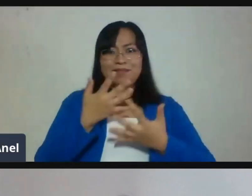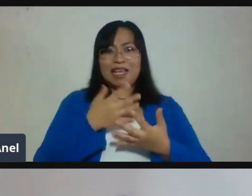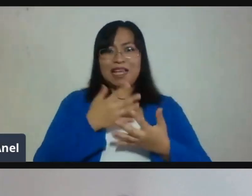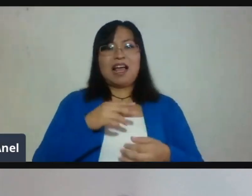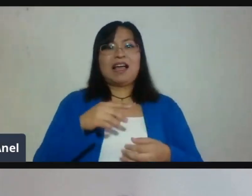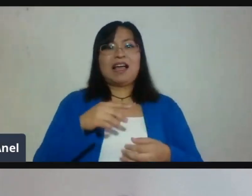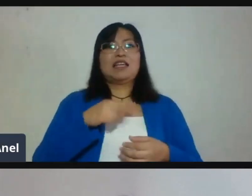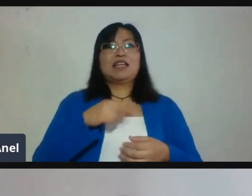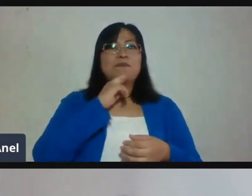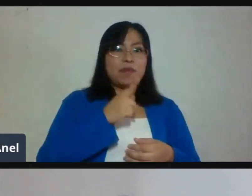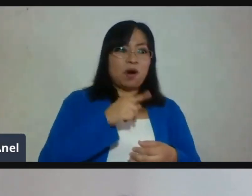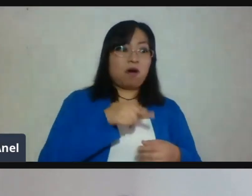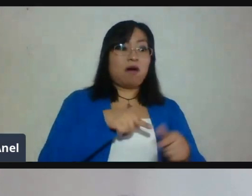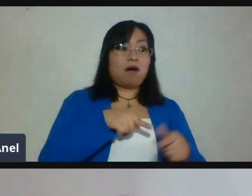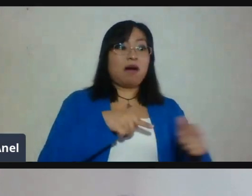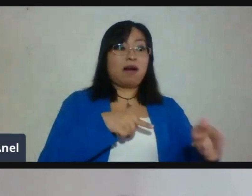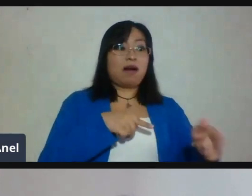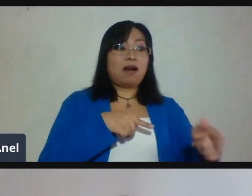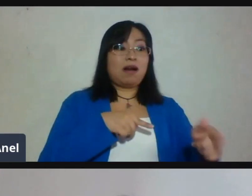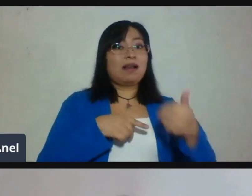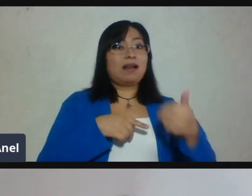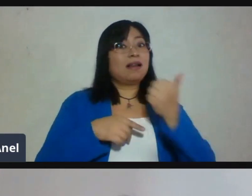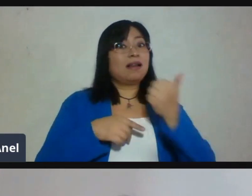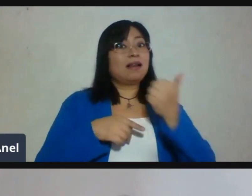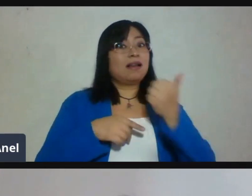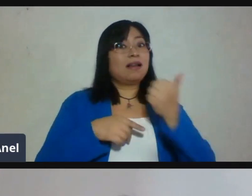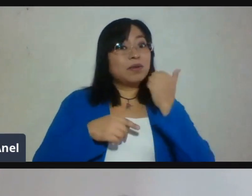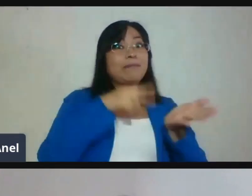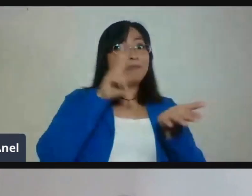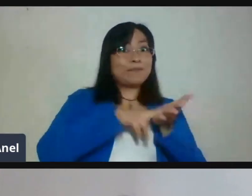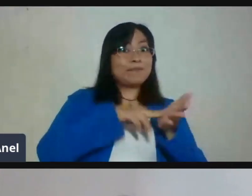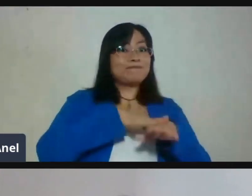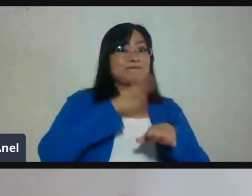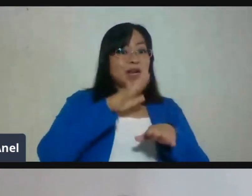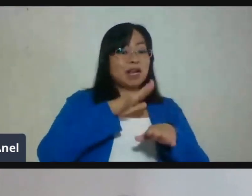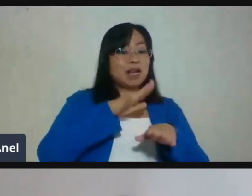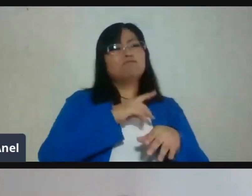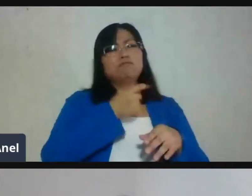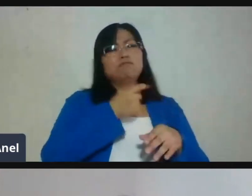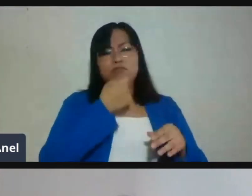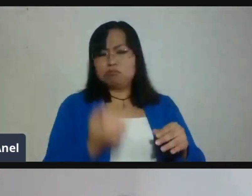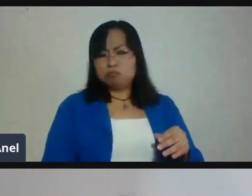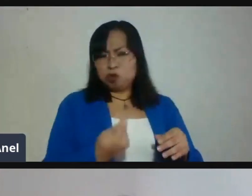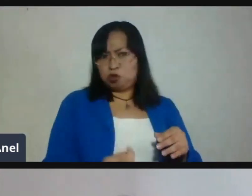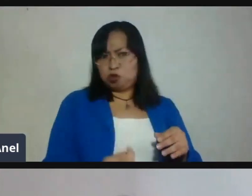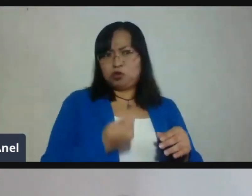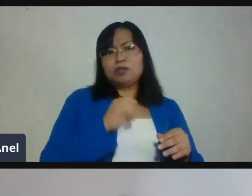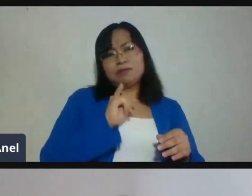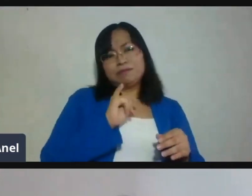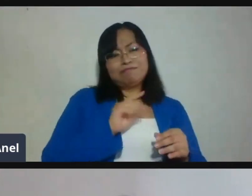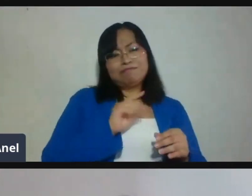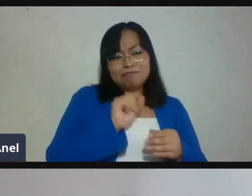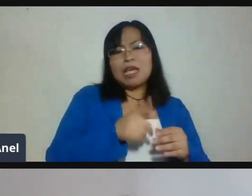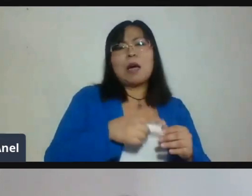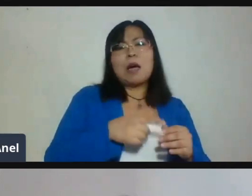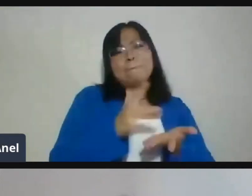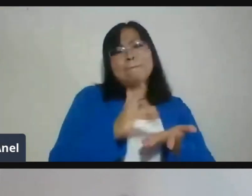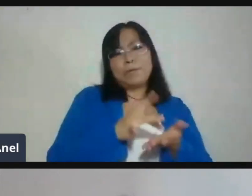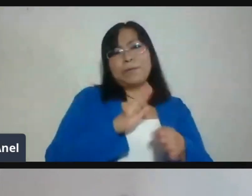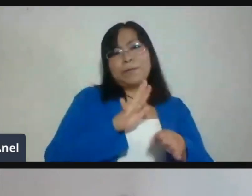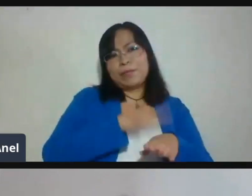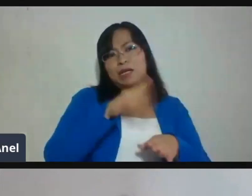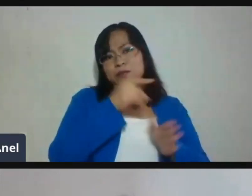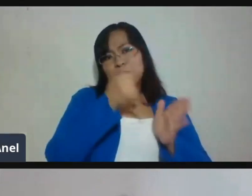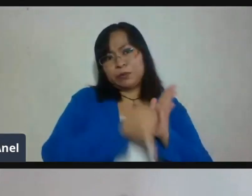responsabilidad. Obviamente, cuando son más pequeños, pues, ahí requieren un poco más de ayuda. ¿Qué podrías aconsejarles, PD o NAY?